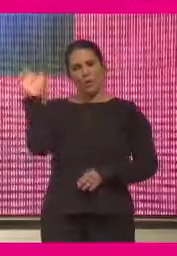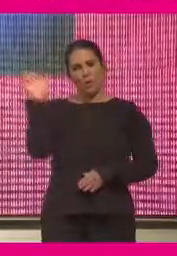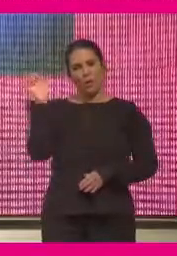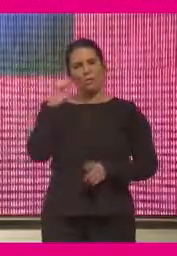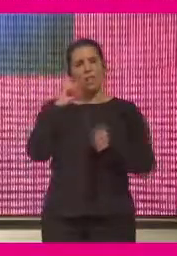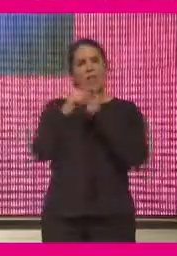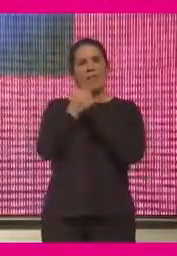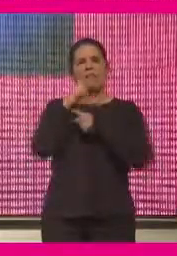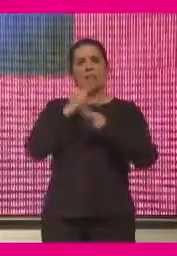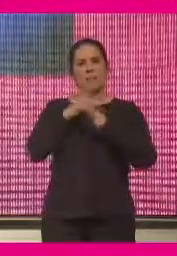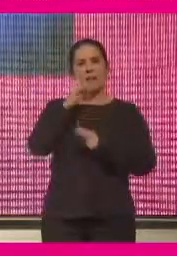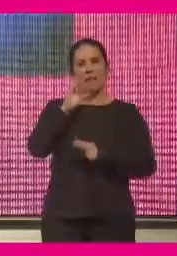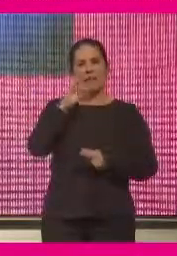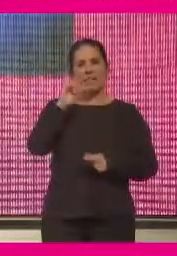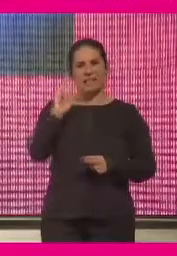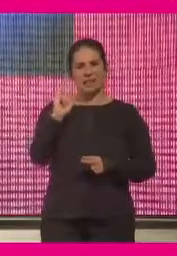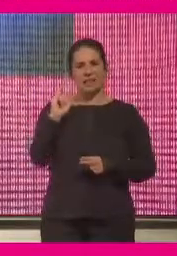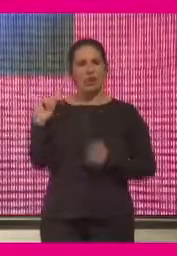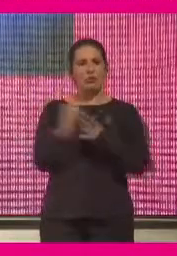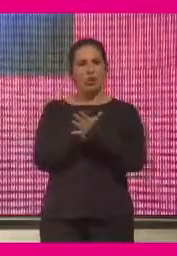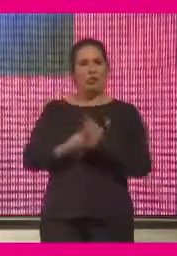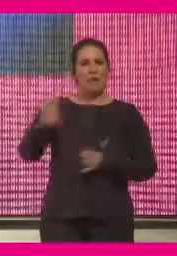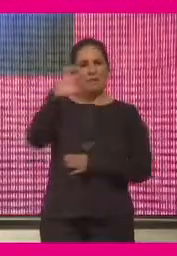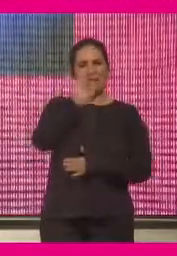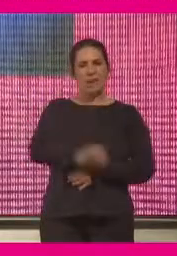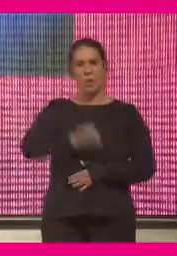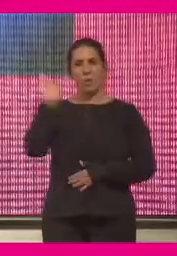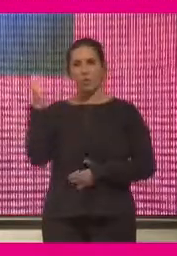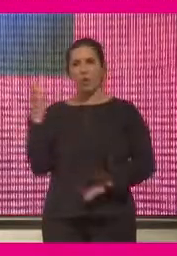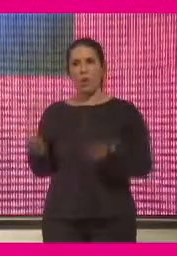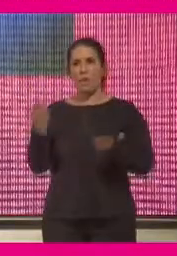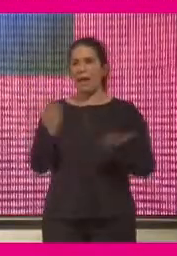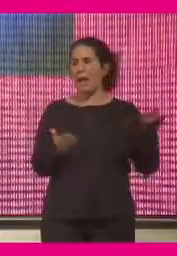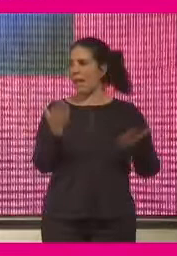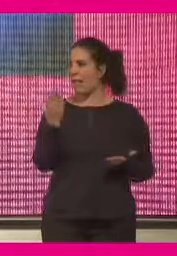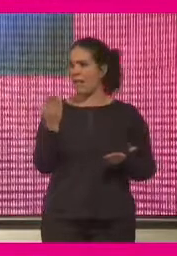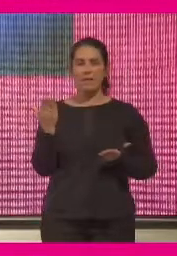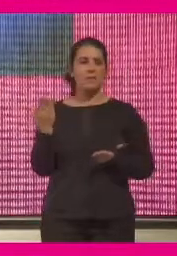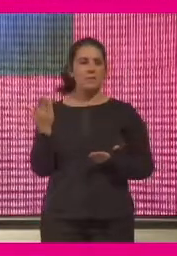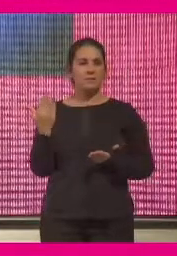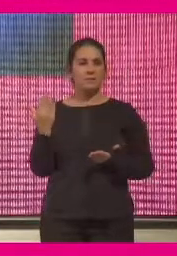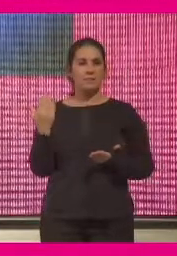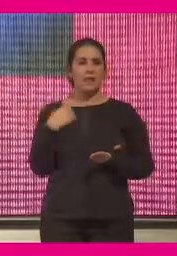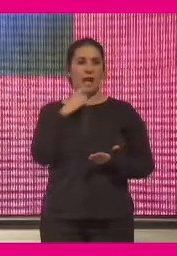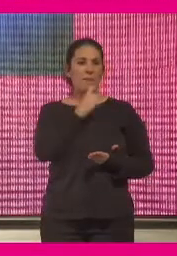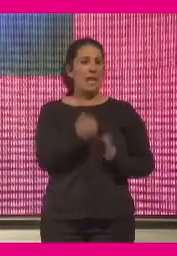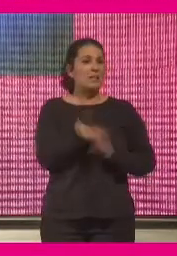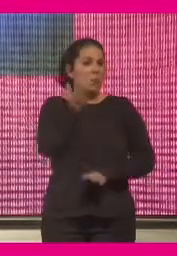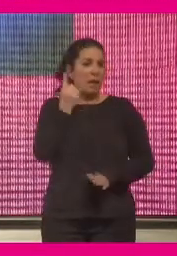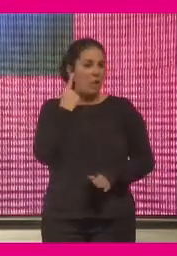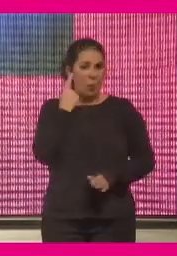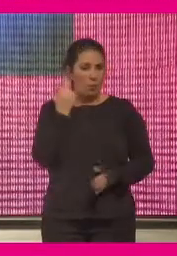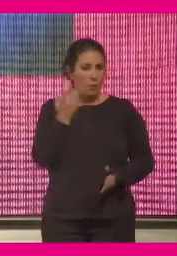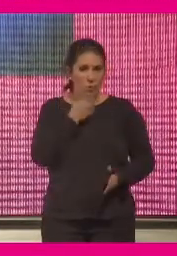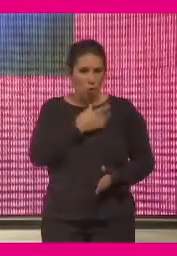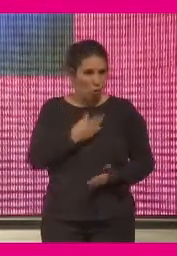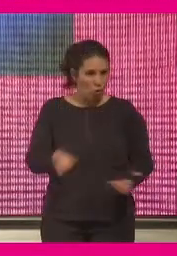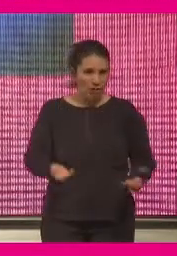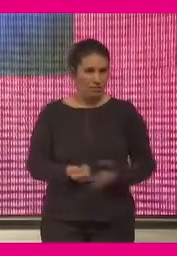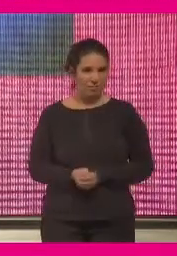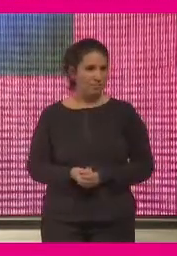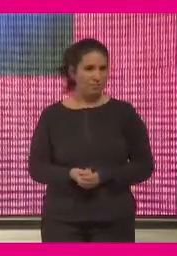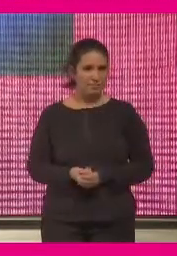índice DESI que nos mide entre todos los países europeos de manera comparada nuestro nivel de digitalización. España tiene la posición número 11